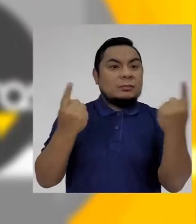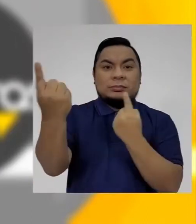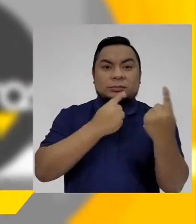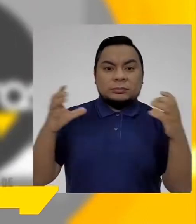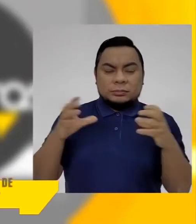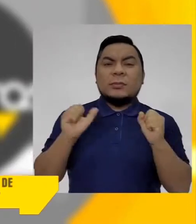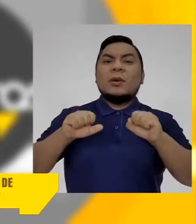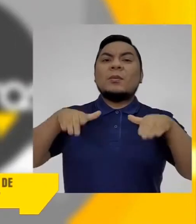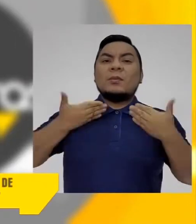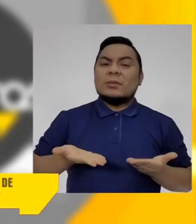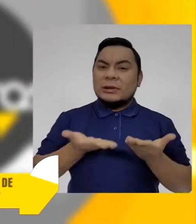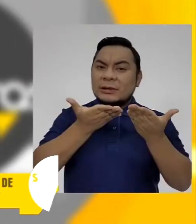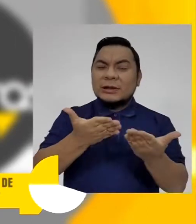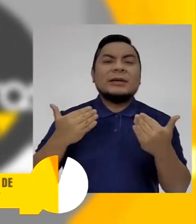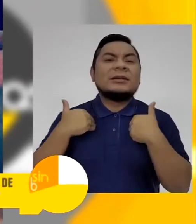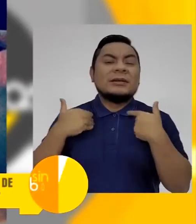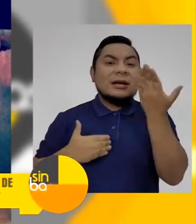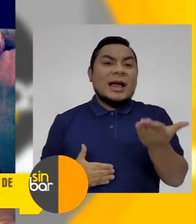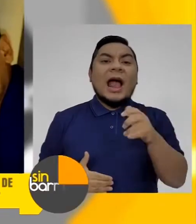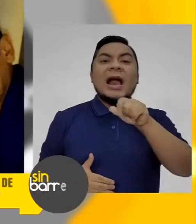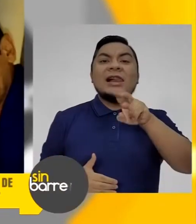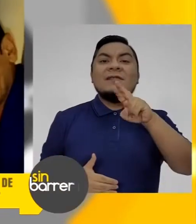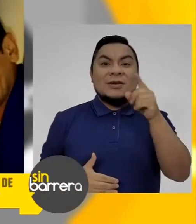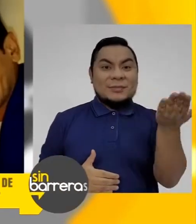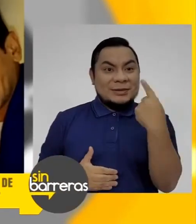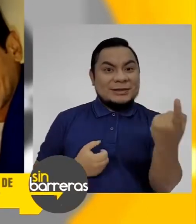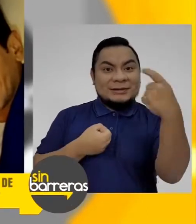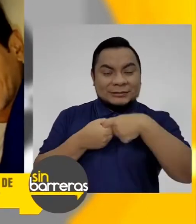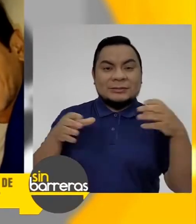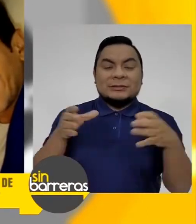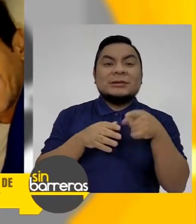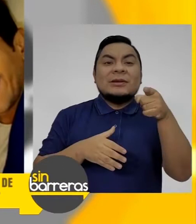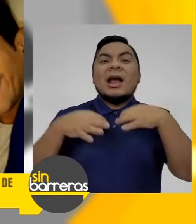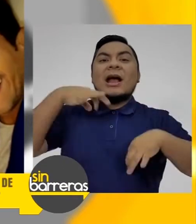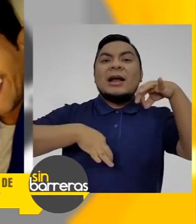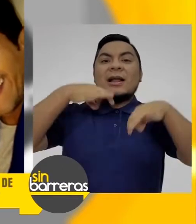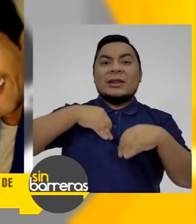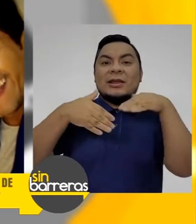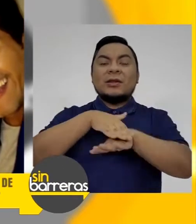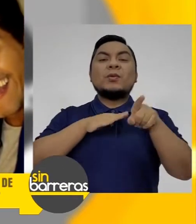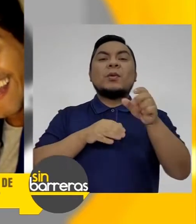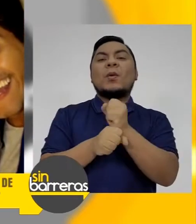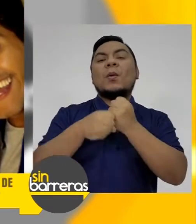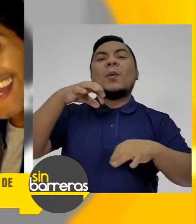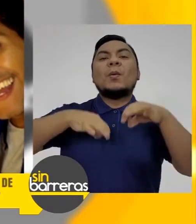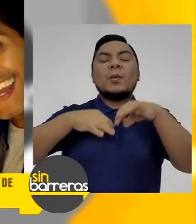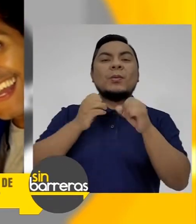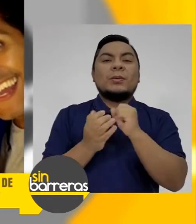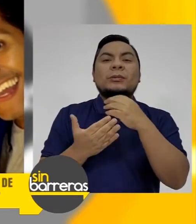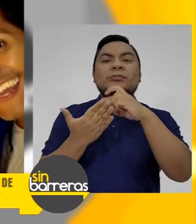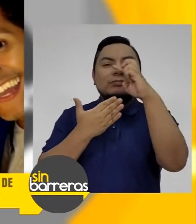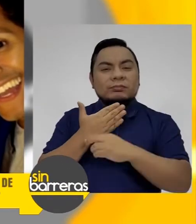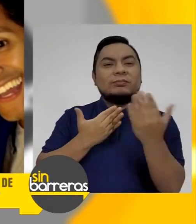posibilidad de tener a Álvaro como actor dentro de las obras